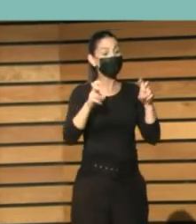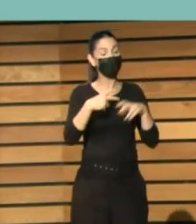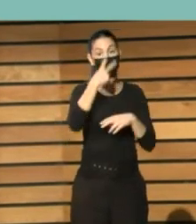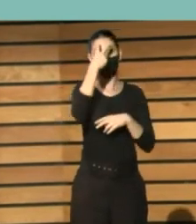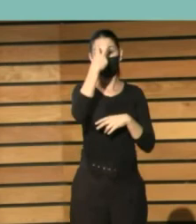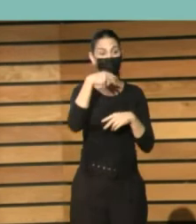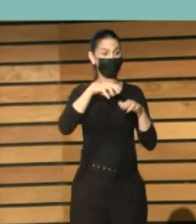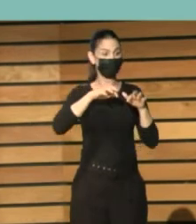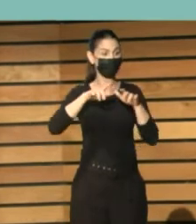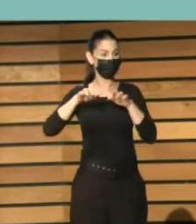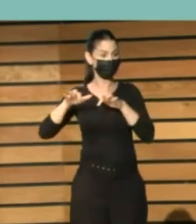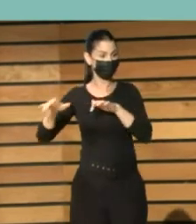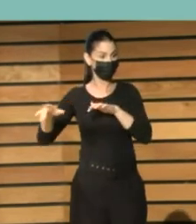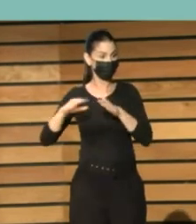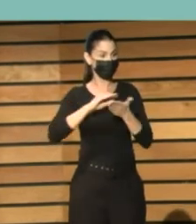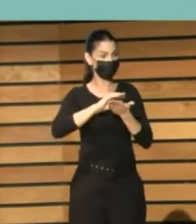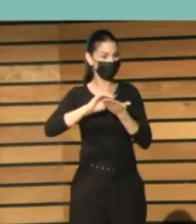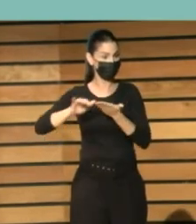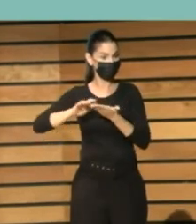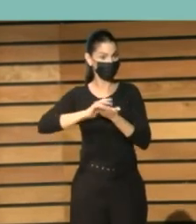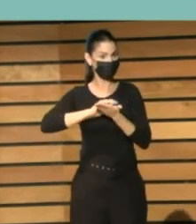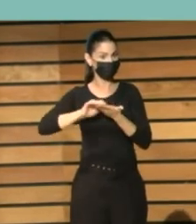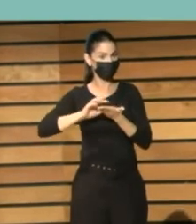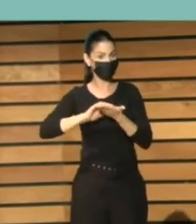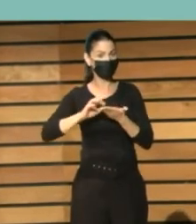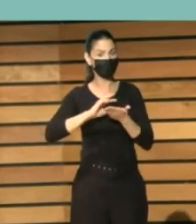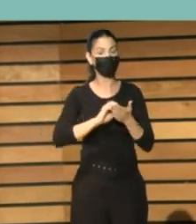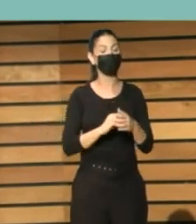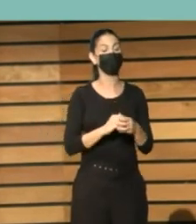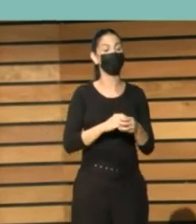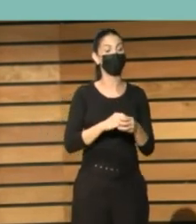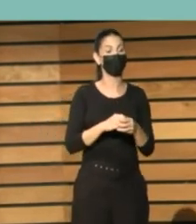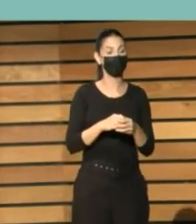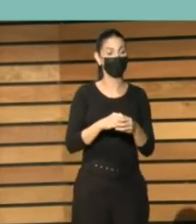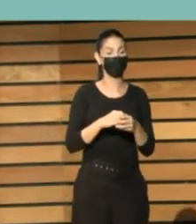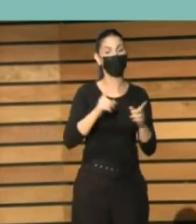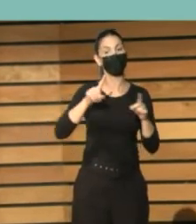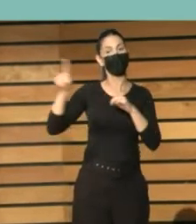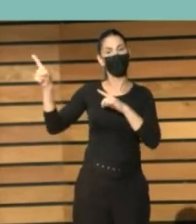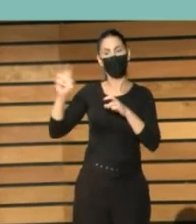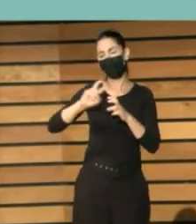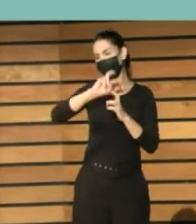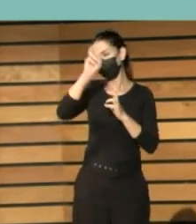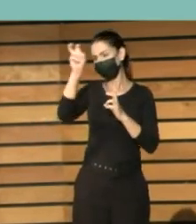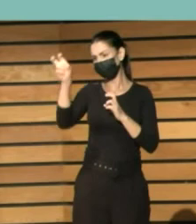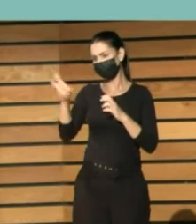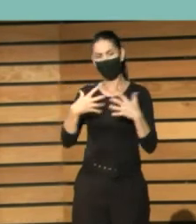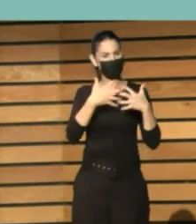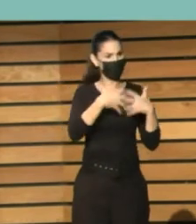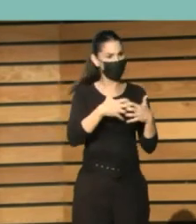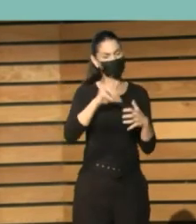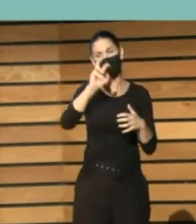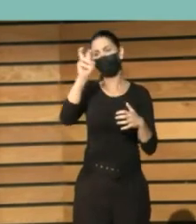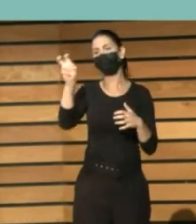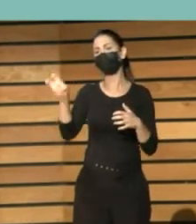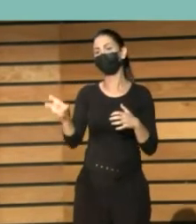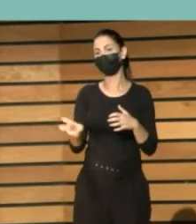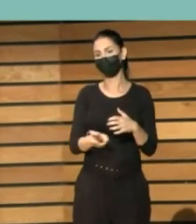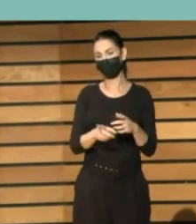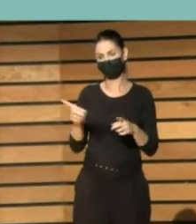un escáner para microfilm, otro para LPs y otro para negativos. En fin, hay una gran variedad de dispositivos para todas las tipologías documentales.